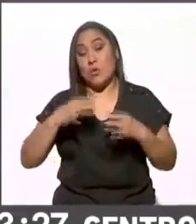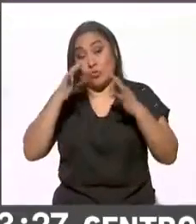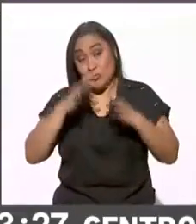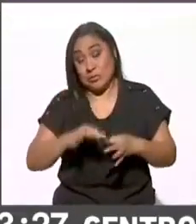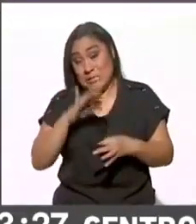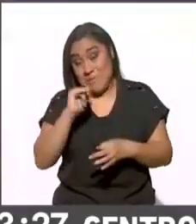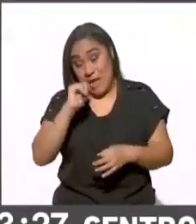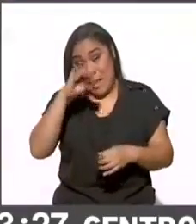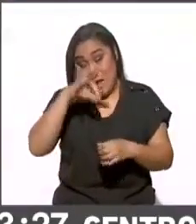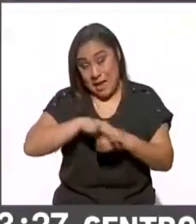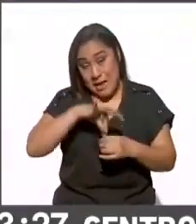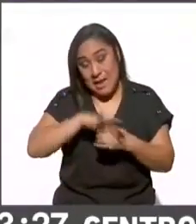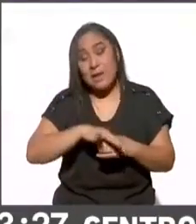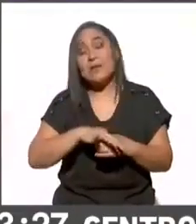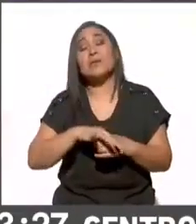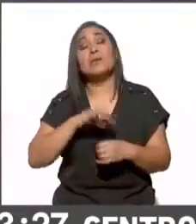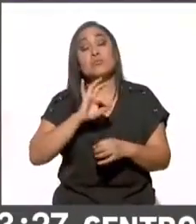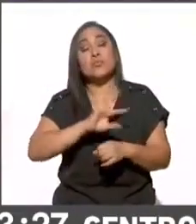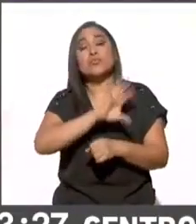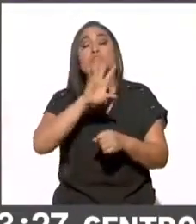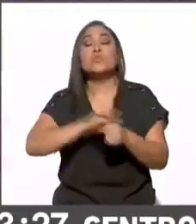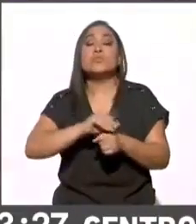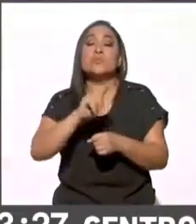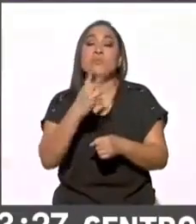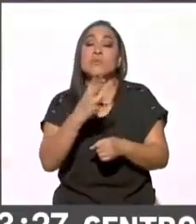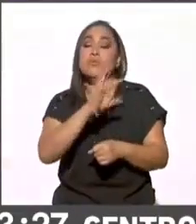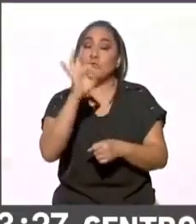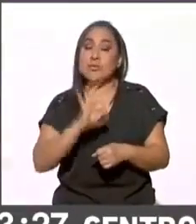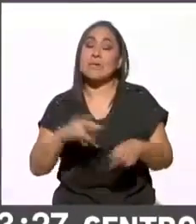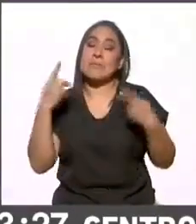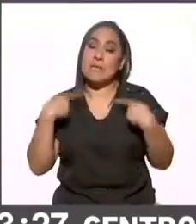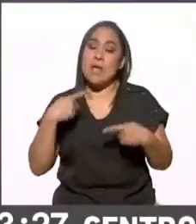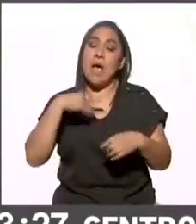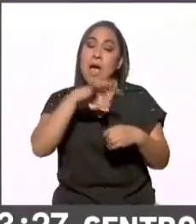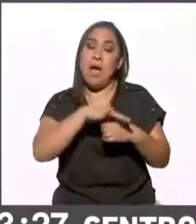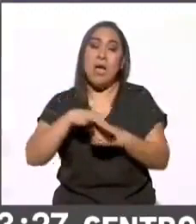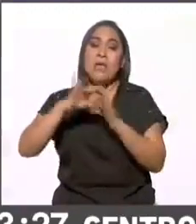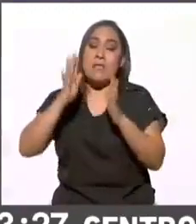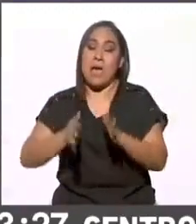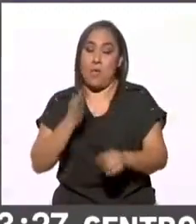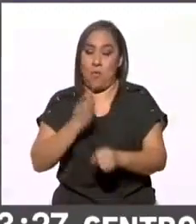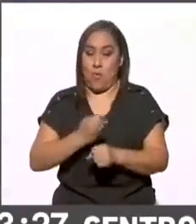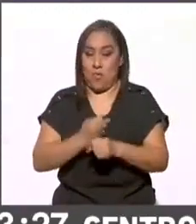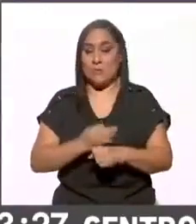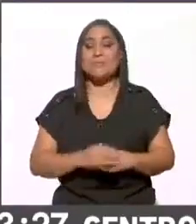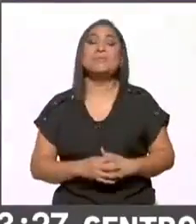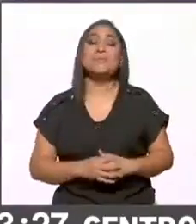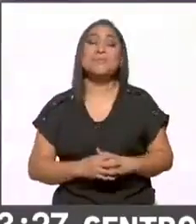iban a votar, un total del 73% de personas que votaron para este proceso electoral.